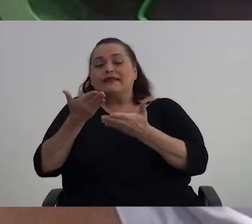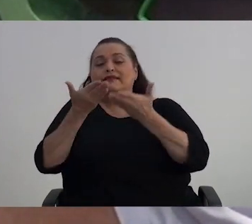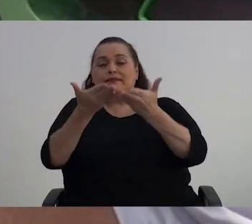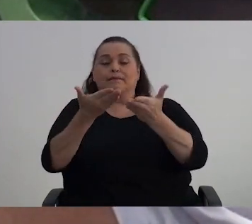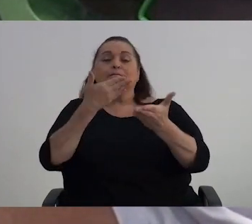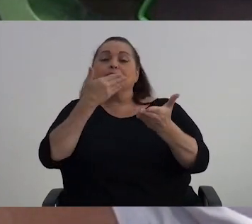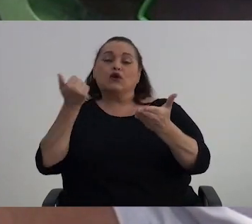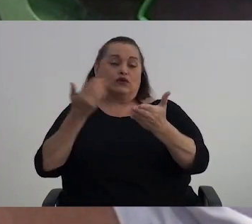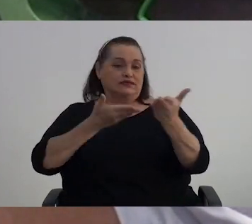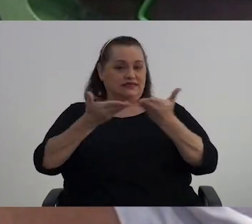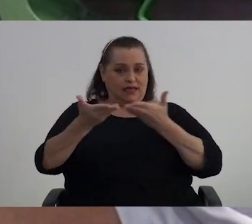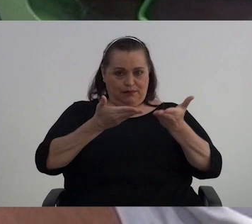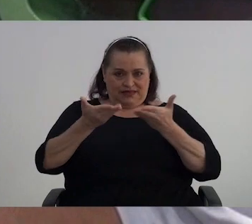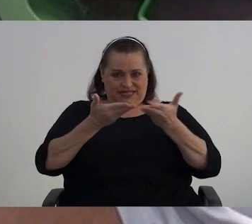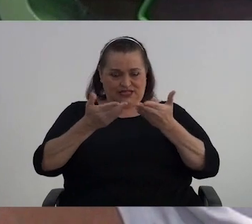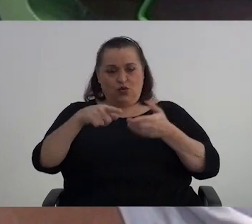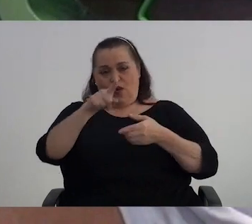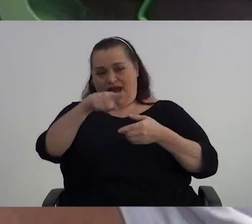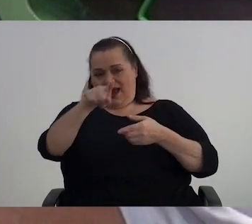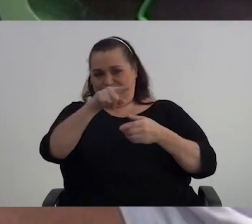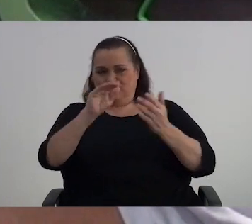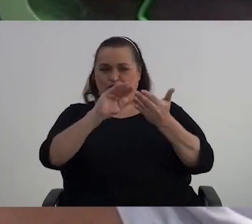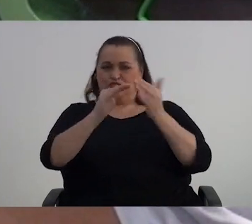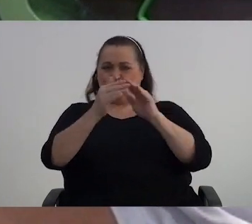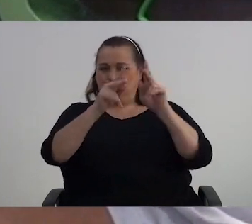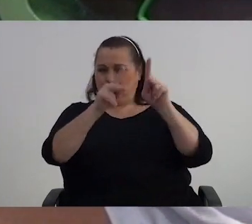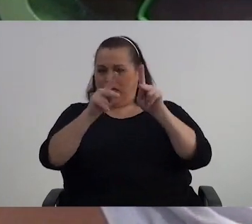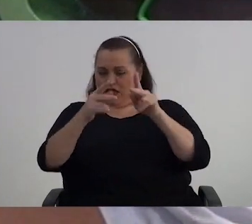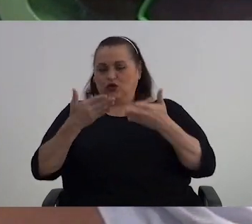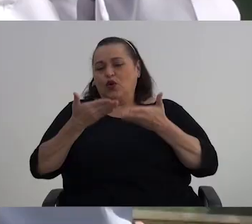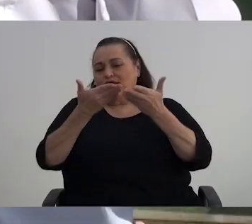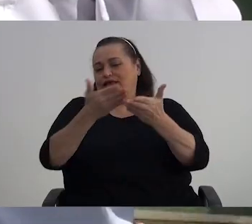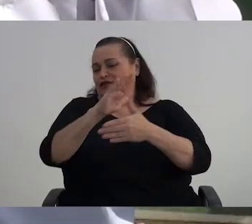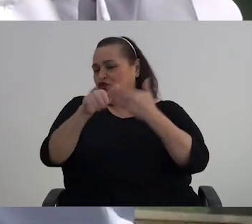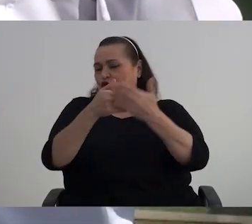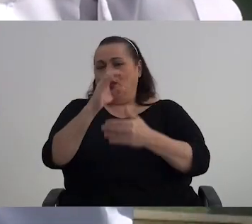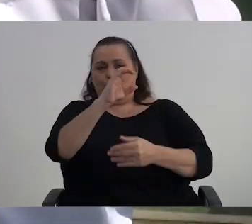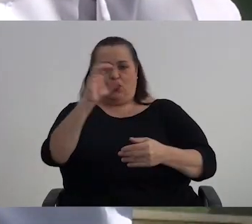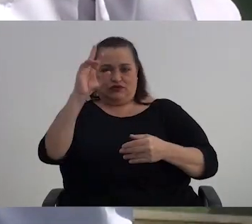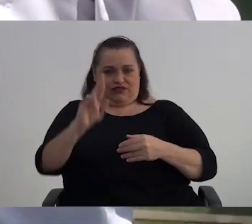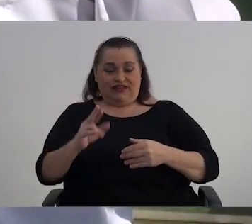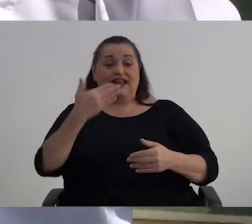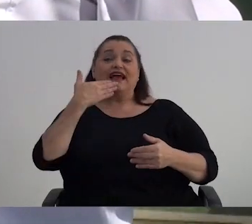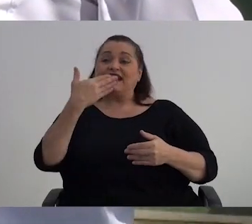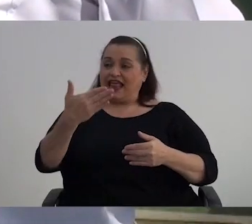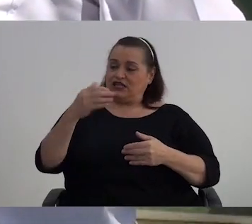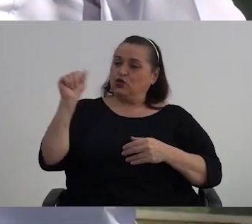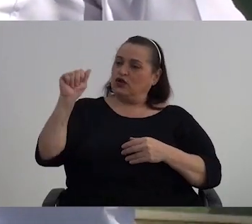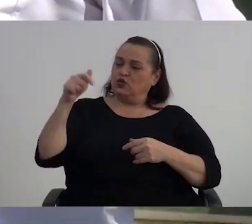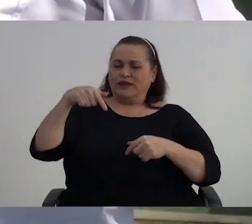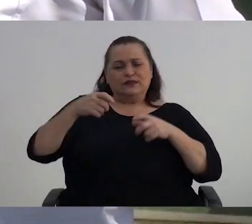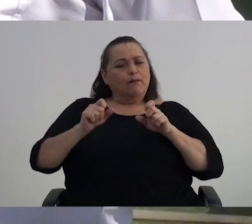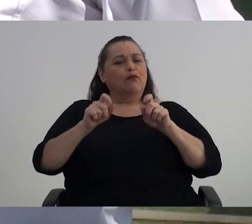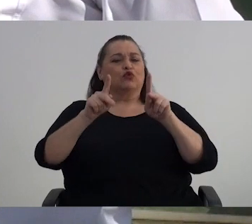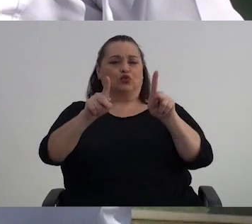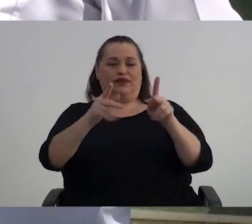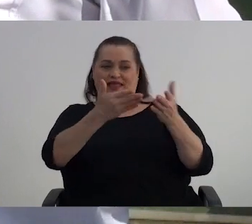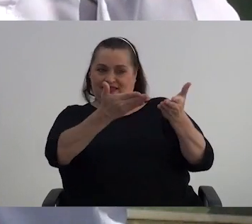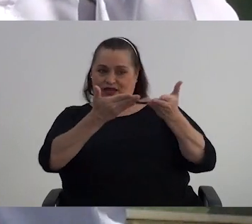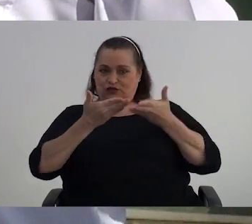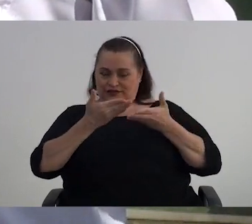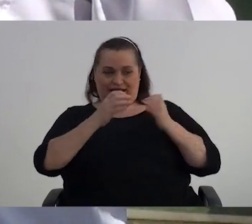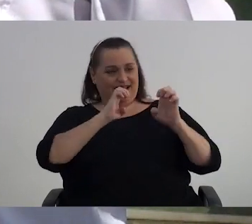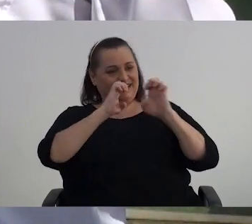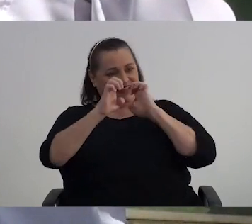servicio a ese ciudadano que lo ha dado todo por Costa Rica. Le agradezco, don Adrúbal, esta oportunidad que nos ha dado